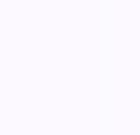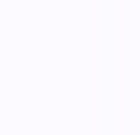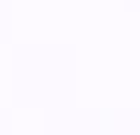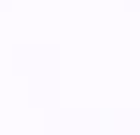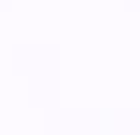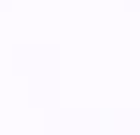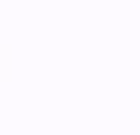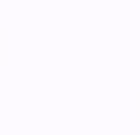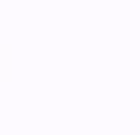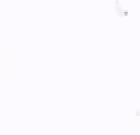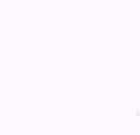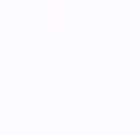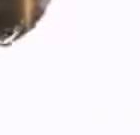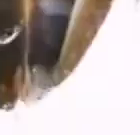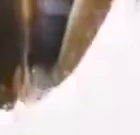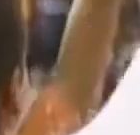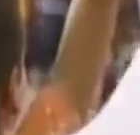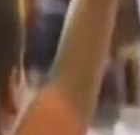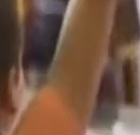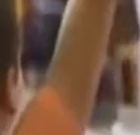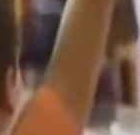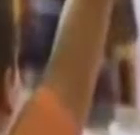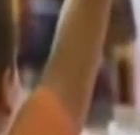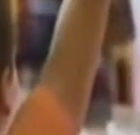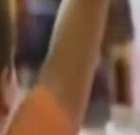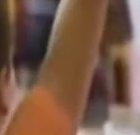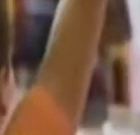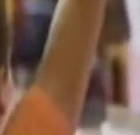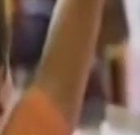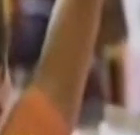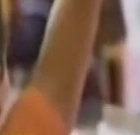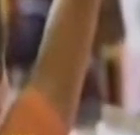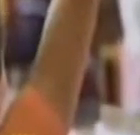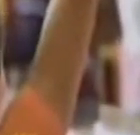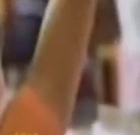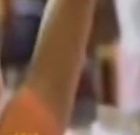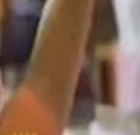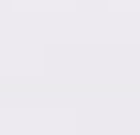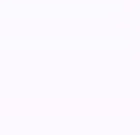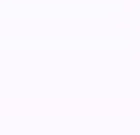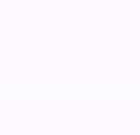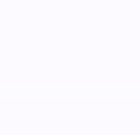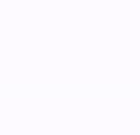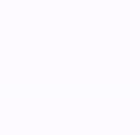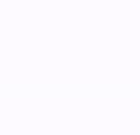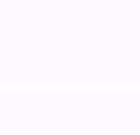A continuación, Matemática Quinto Primaria.